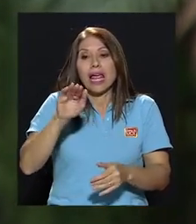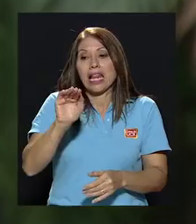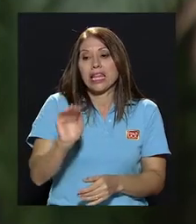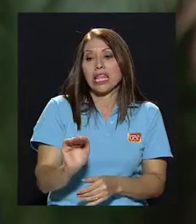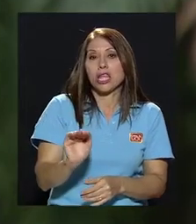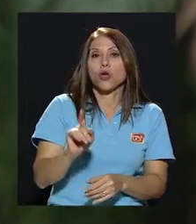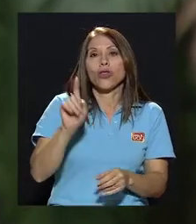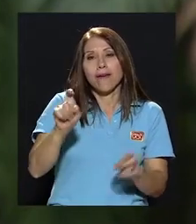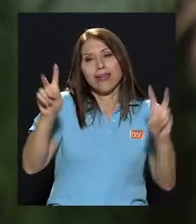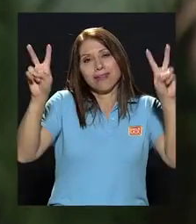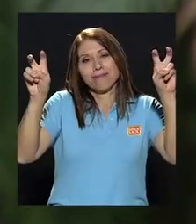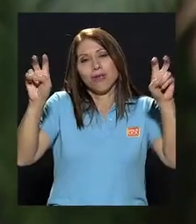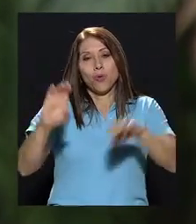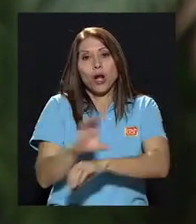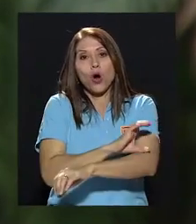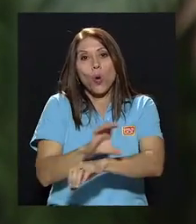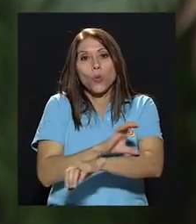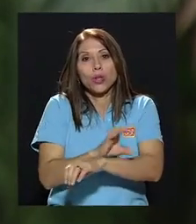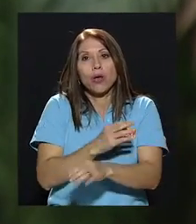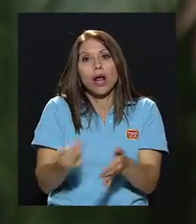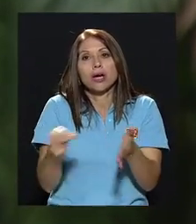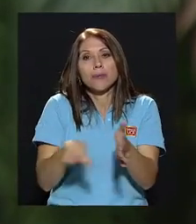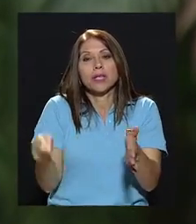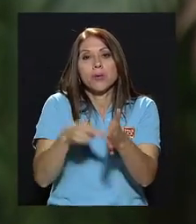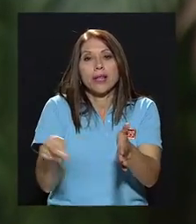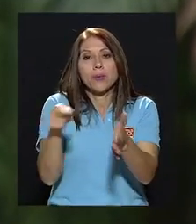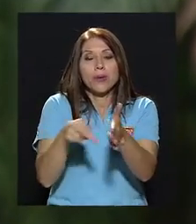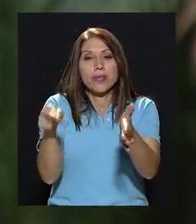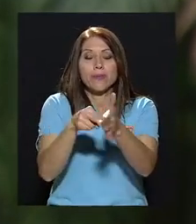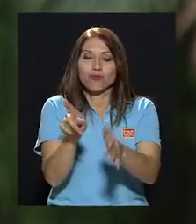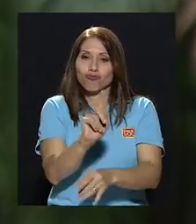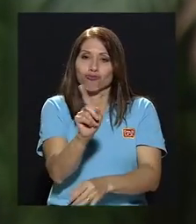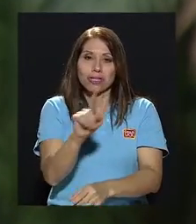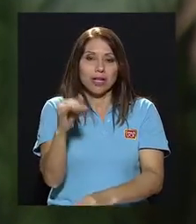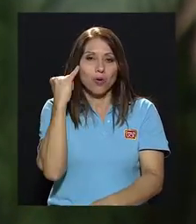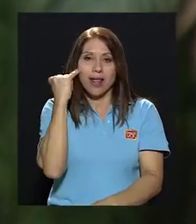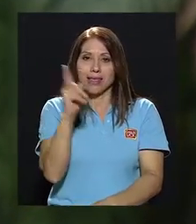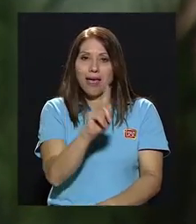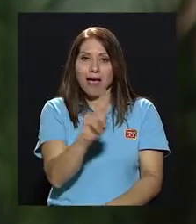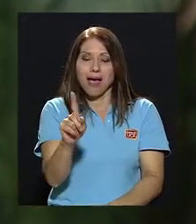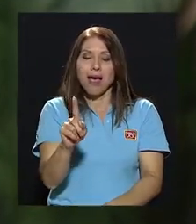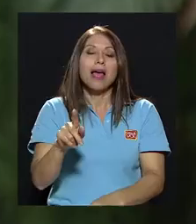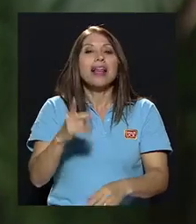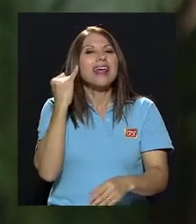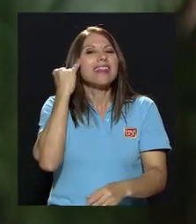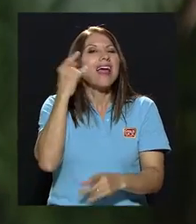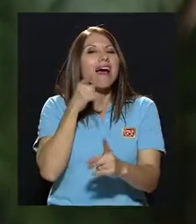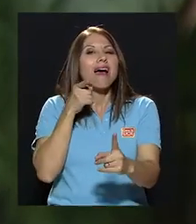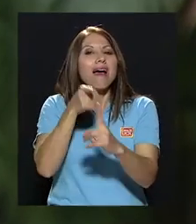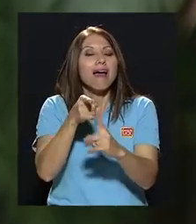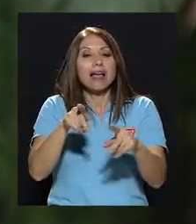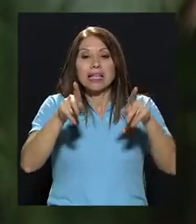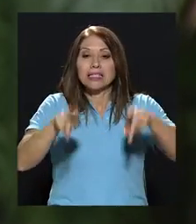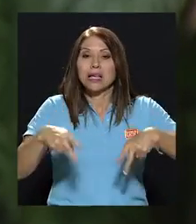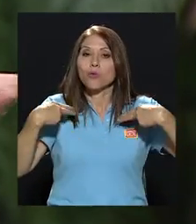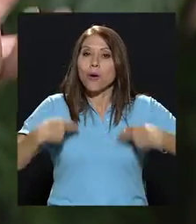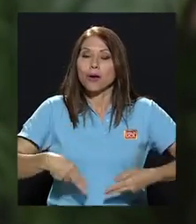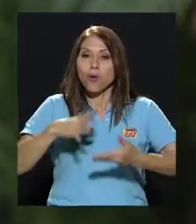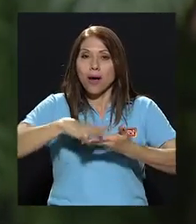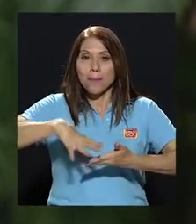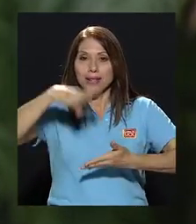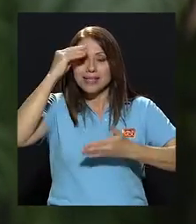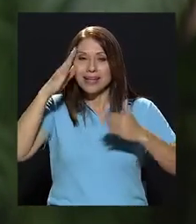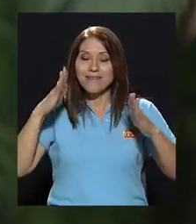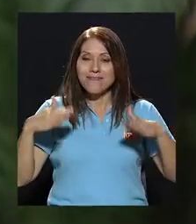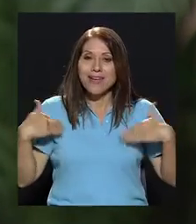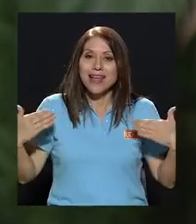computadora y parlante, repitiendo y repitiendo conceptos. Esa no es la idea, sino de que el ser humano aprenda a ser feliz con